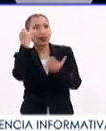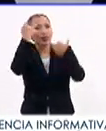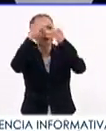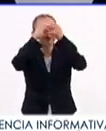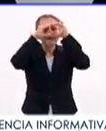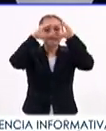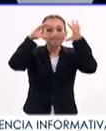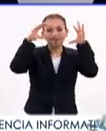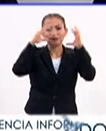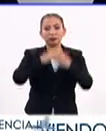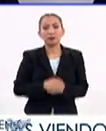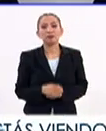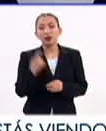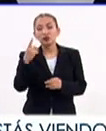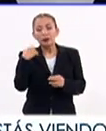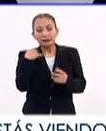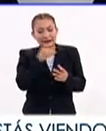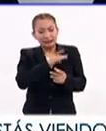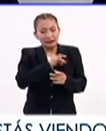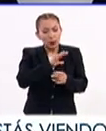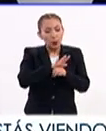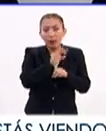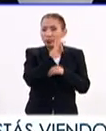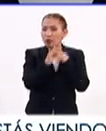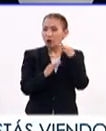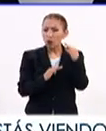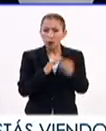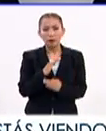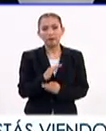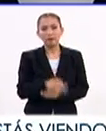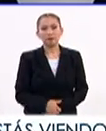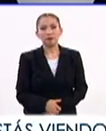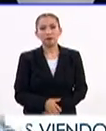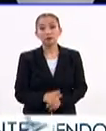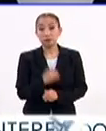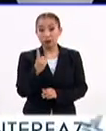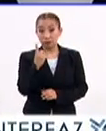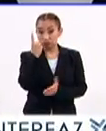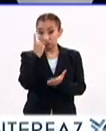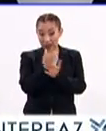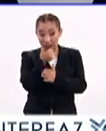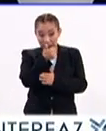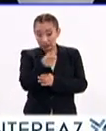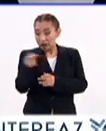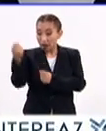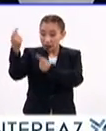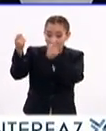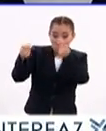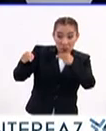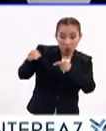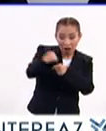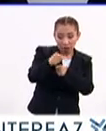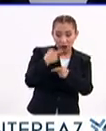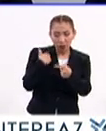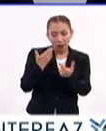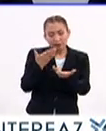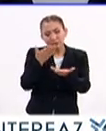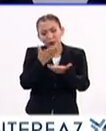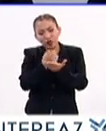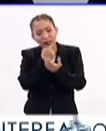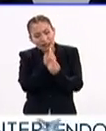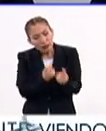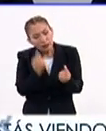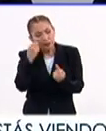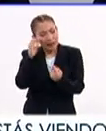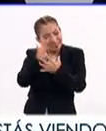imaginaciones, sus miedos, todo. Porque solamente aquellos que nos acerquemos a un